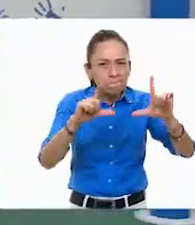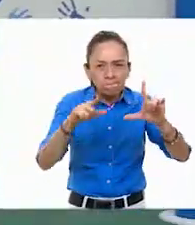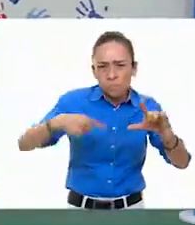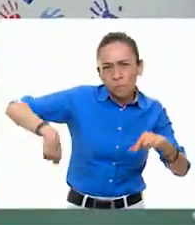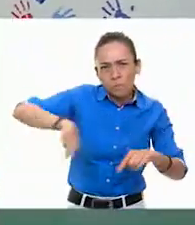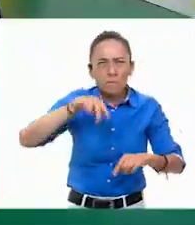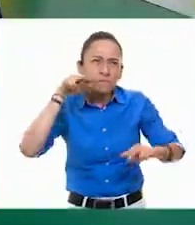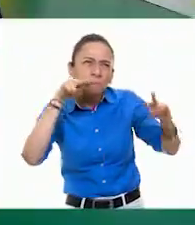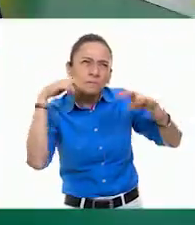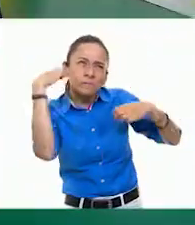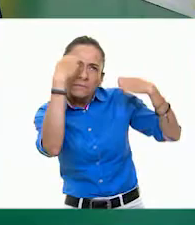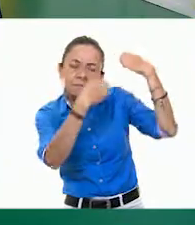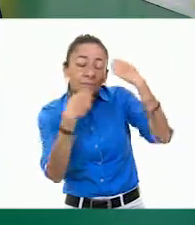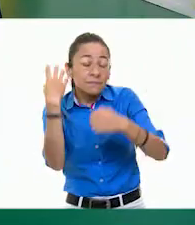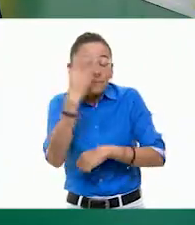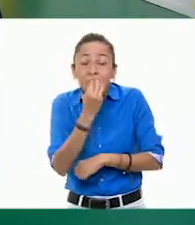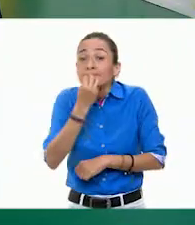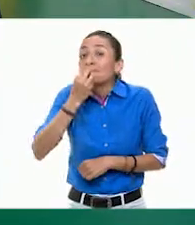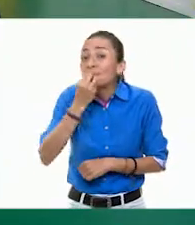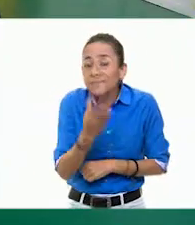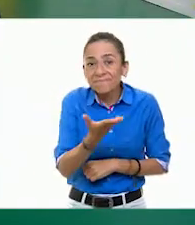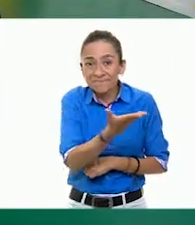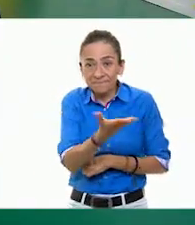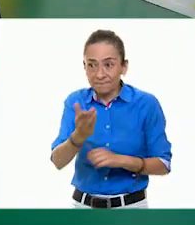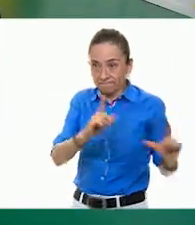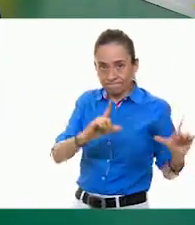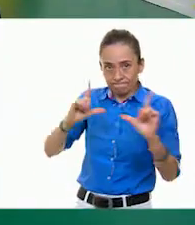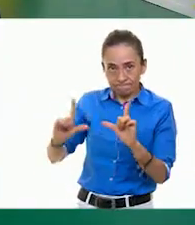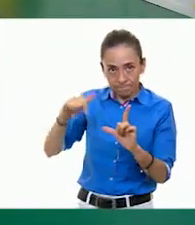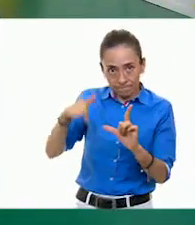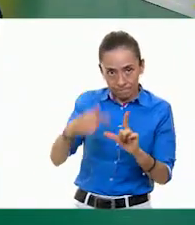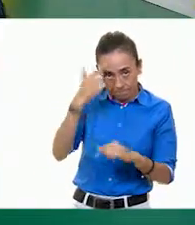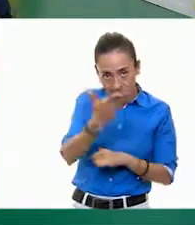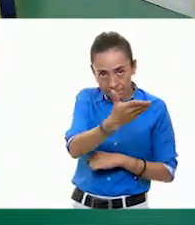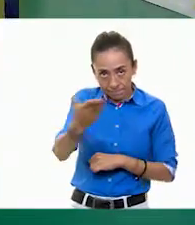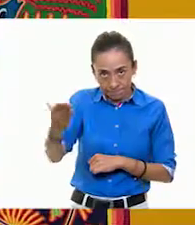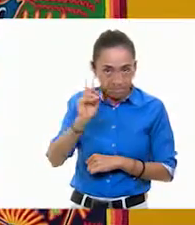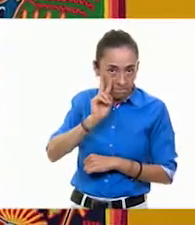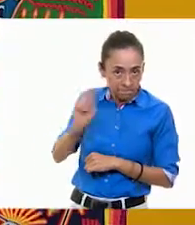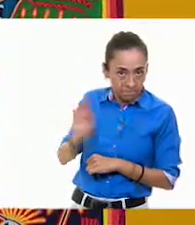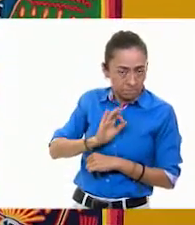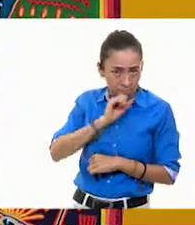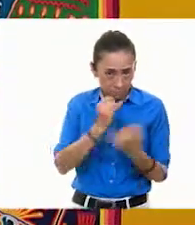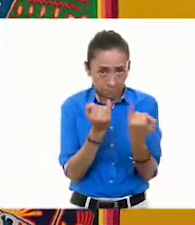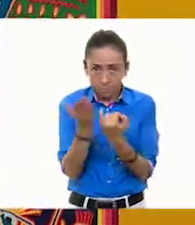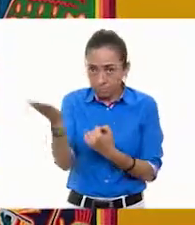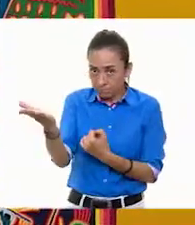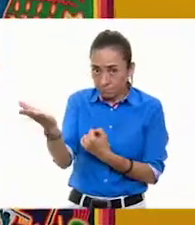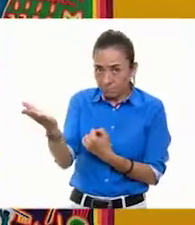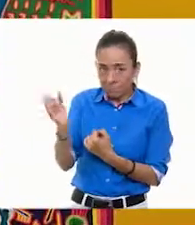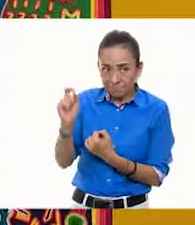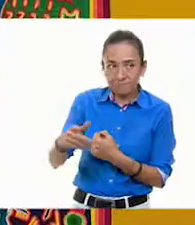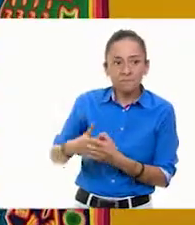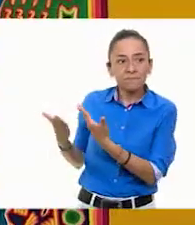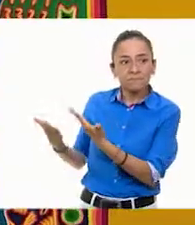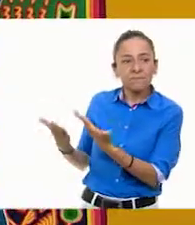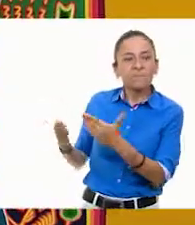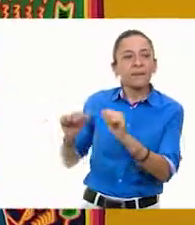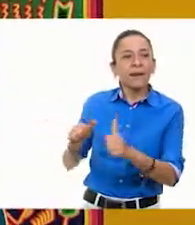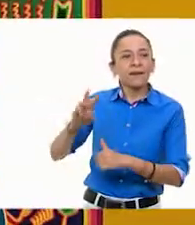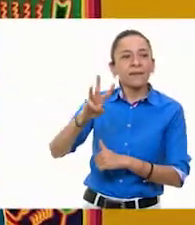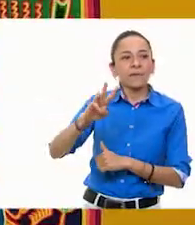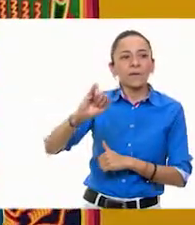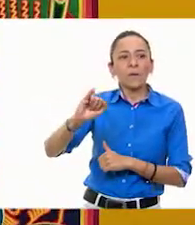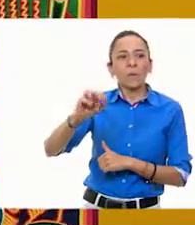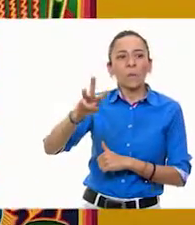para que las niñas y niños lo vean y también tu Oscar. Aquí tenemos el arte wixárika. Y